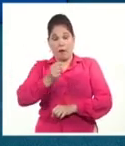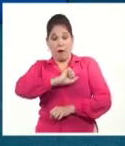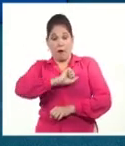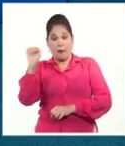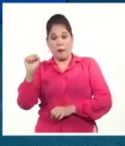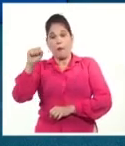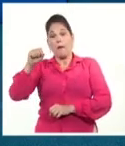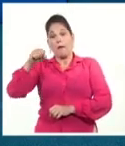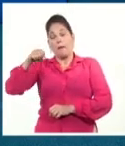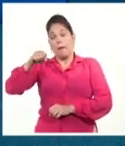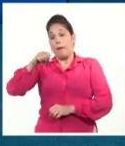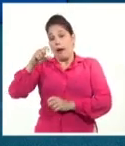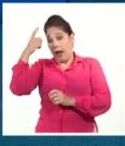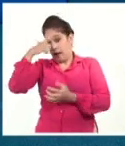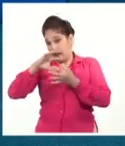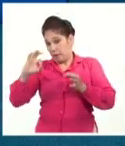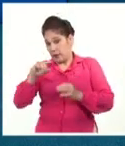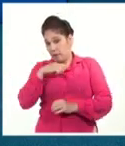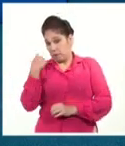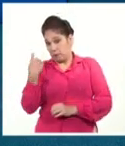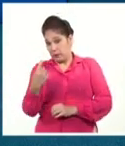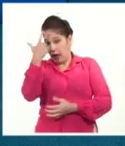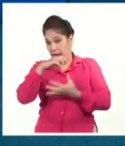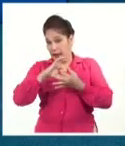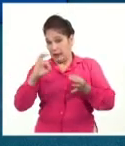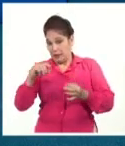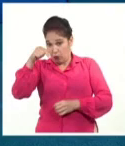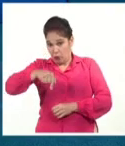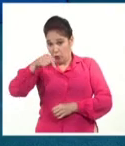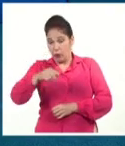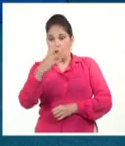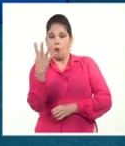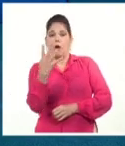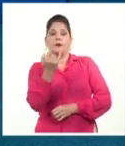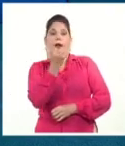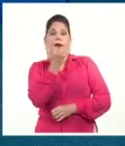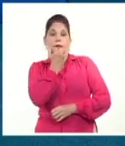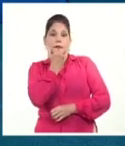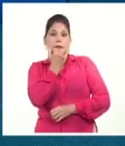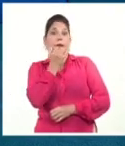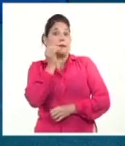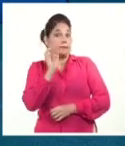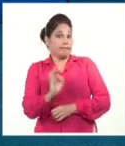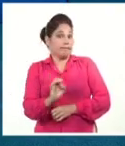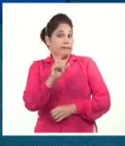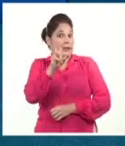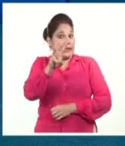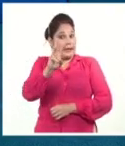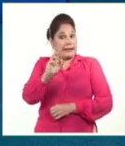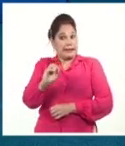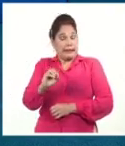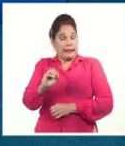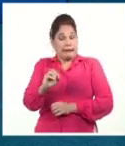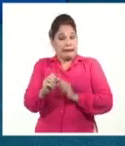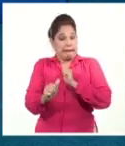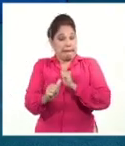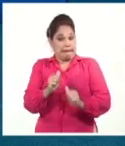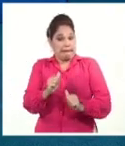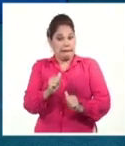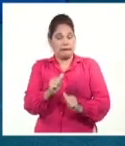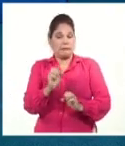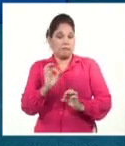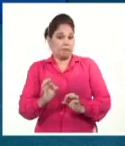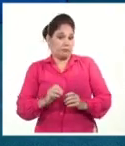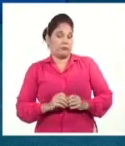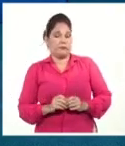-1. Por cierto, los artemiseños cometieron hoy 4 errores y ya van por 30 pifias en el campeonato,